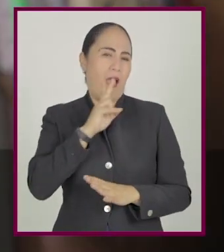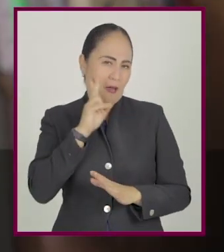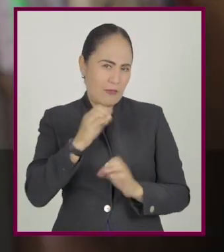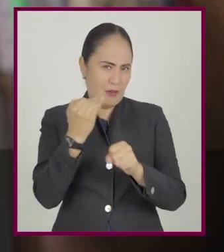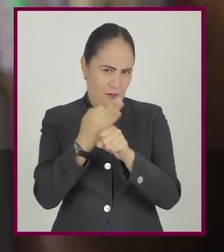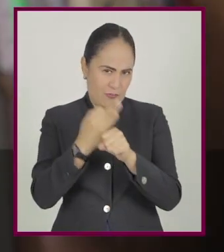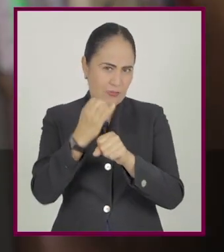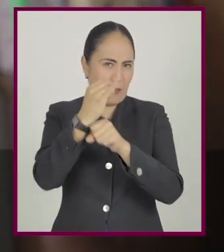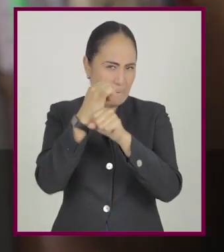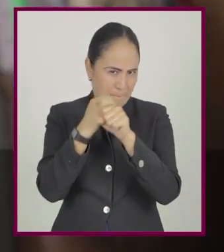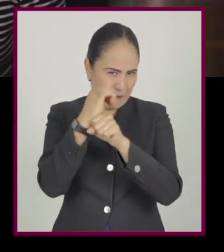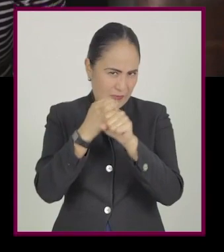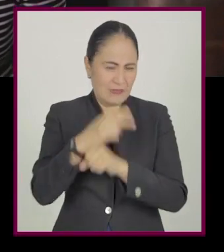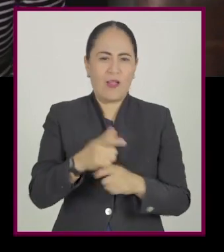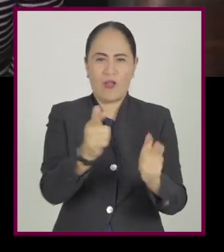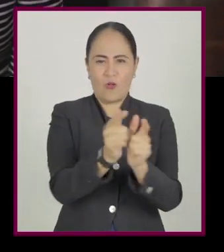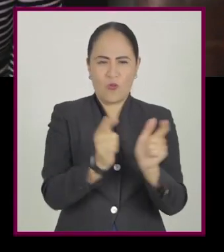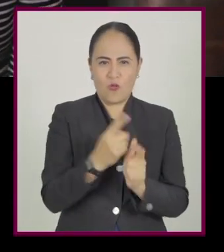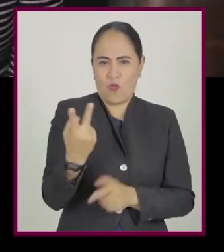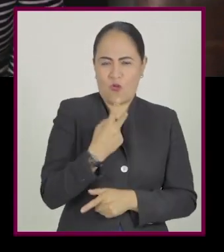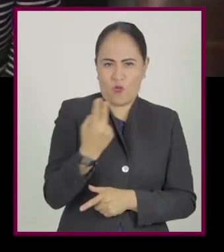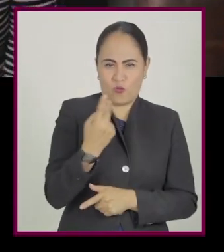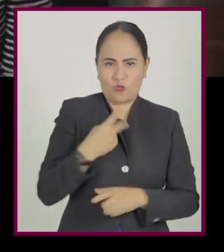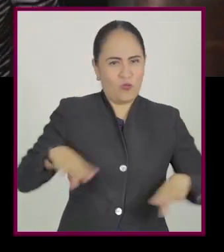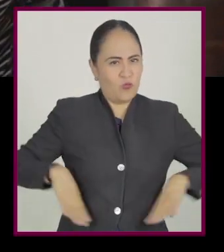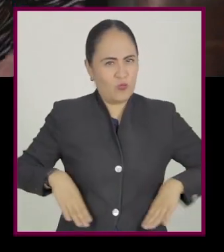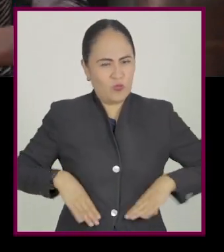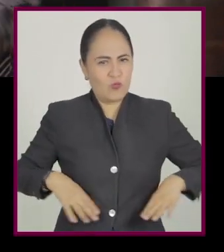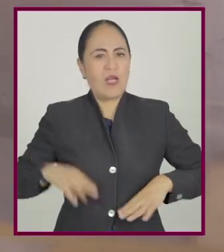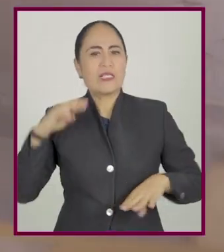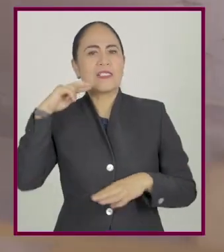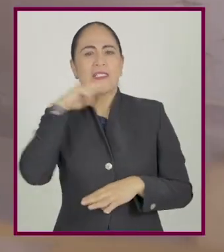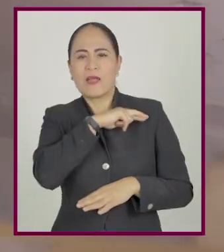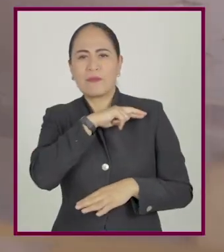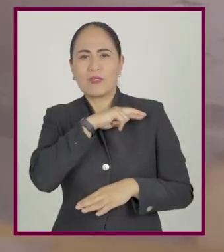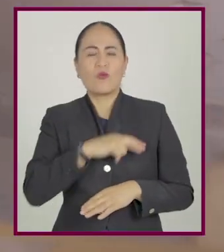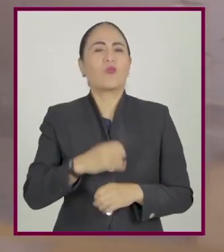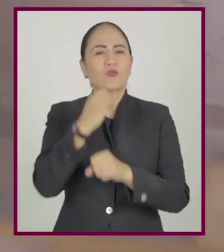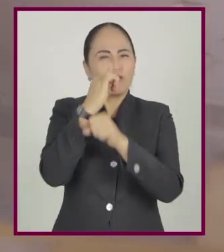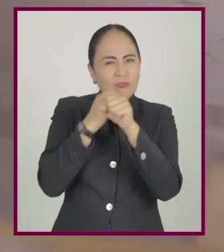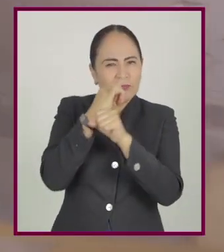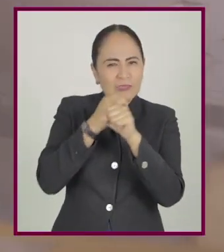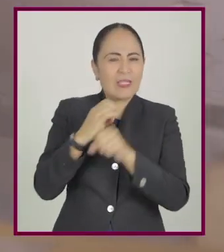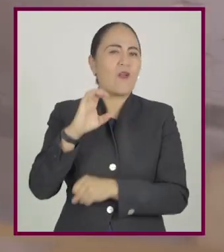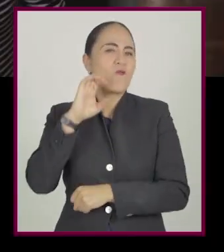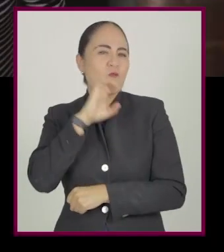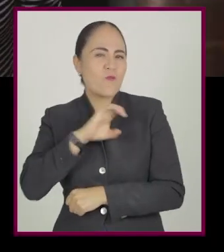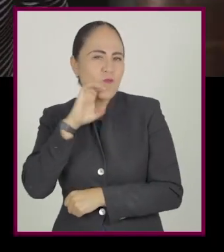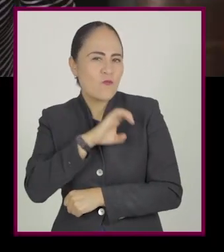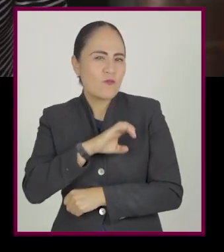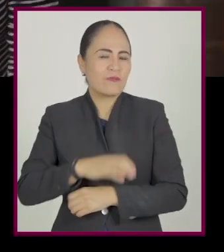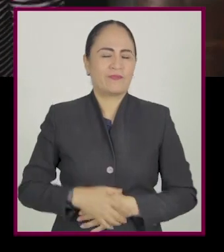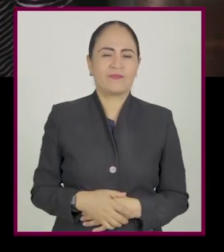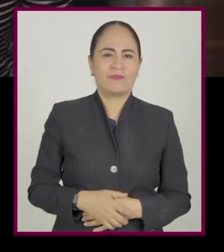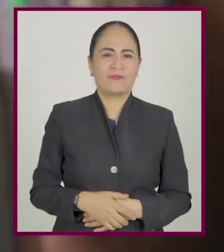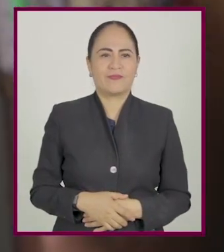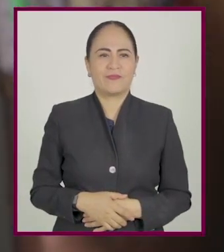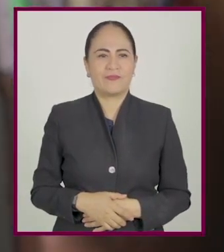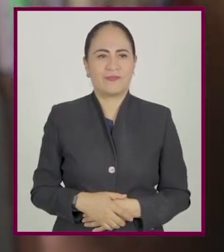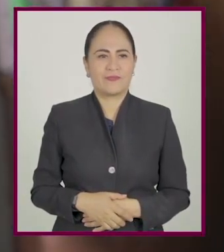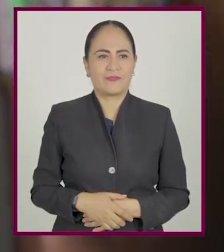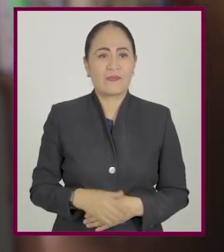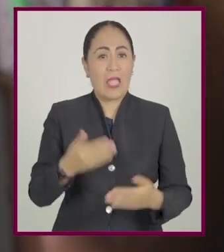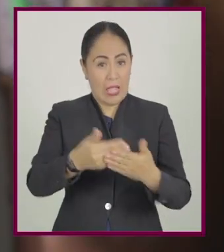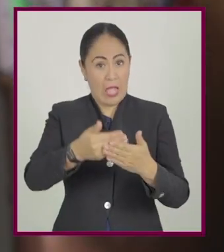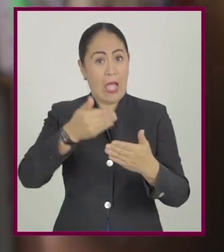Creo que es hora de investigar. Este es un caso para los investigadores... ¡Rápidos y